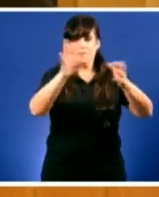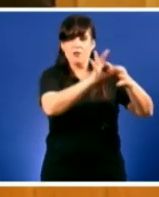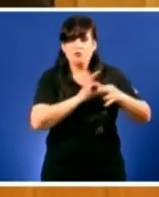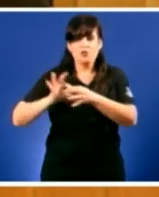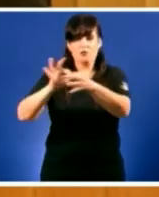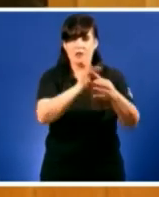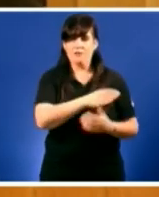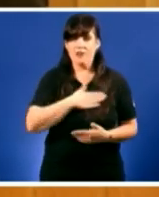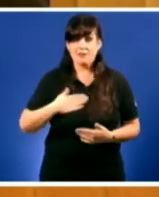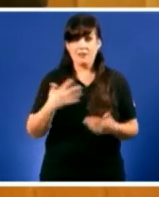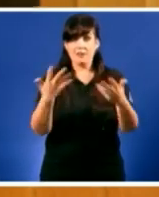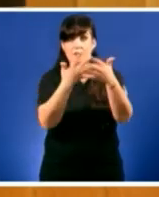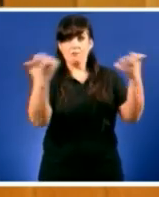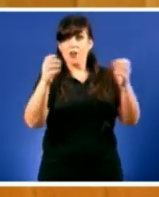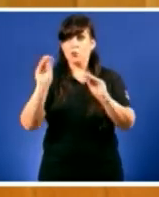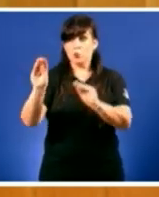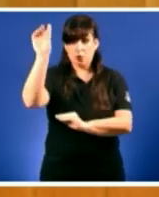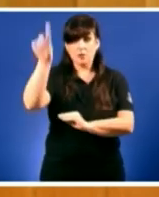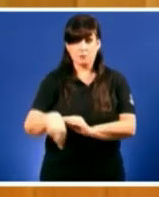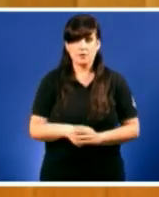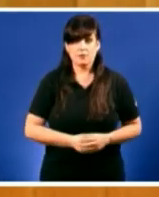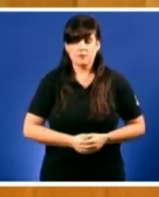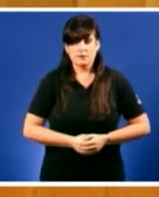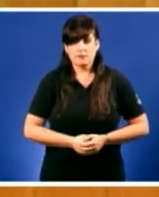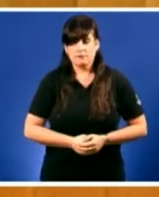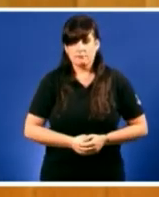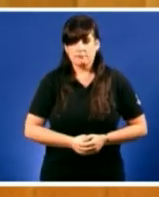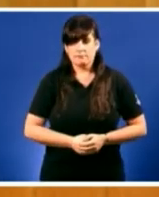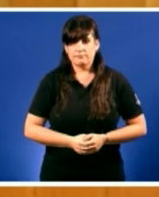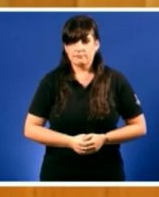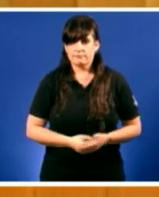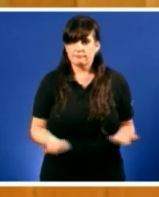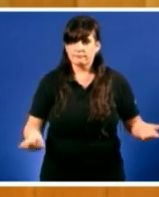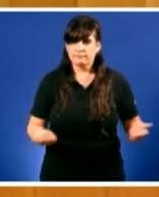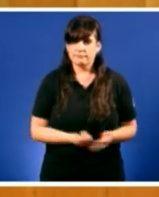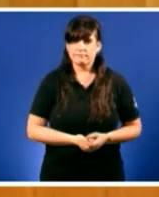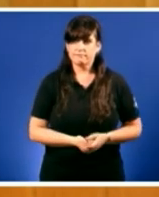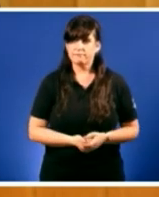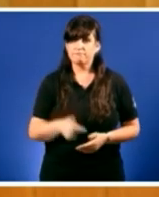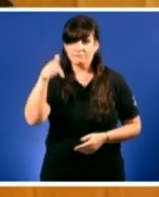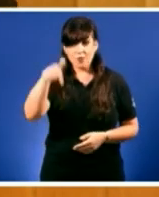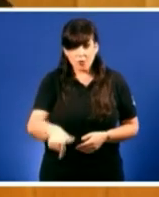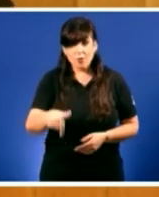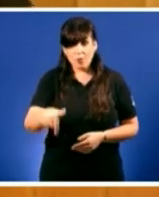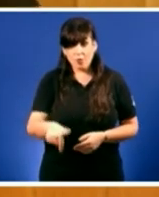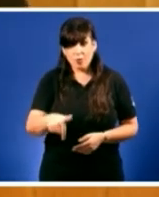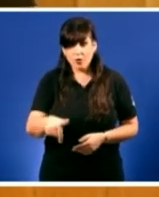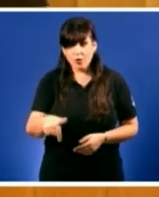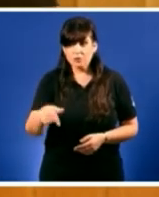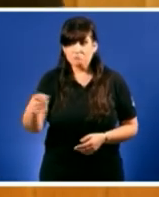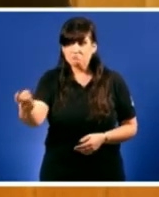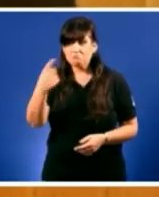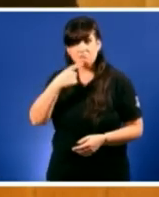dixo vostede tamén. Pode afirmar hoxe se mentir sen ruborizarse que vivimos